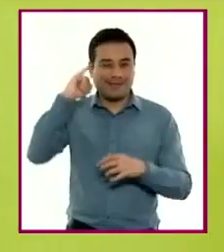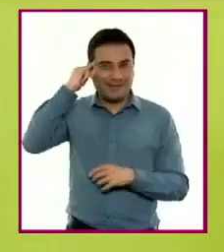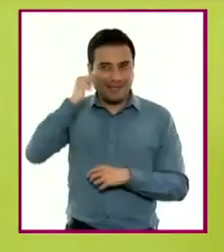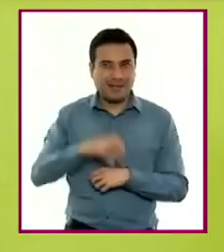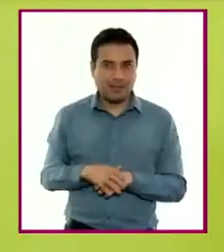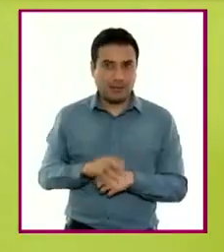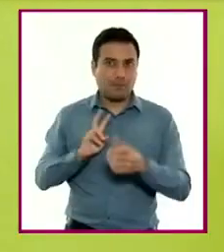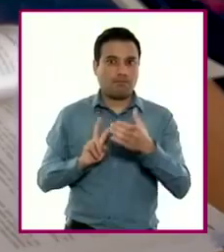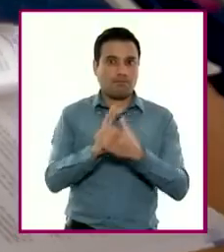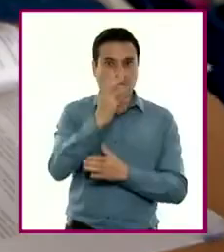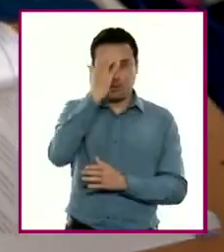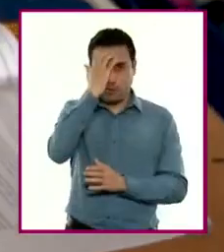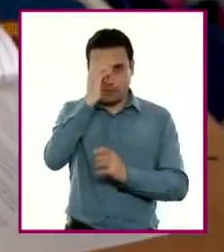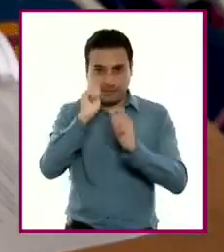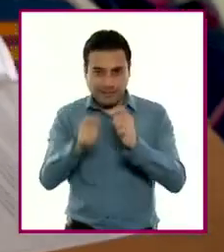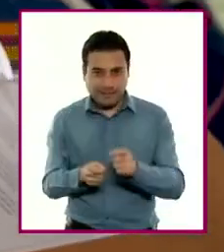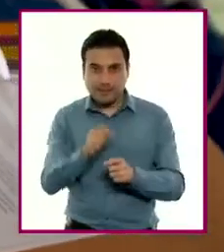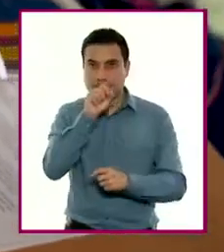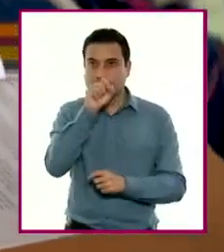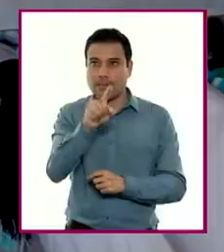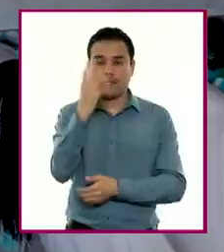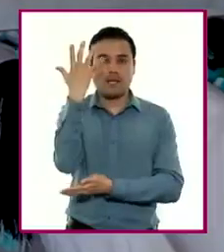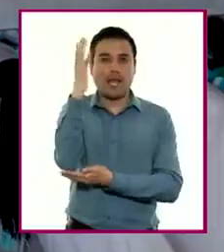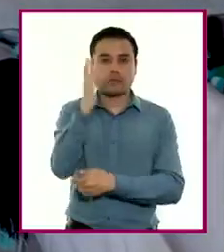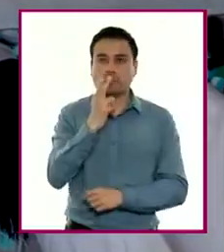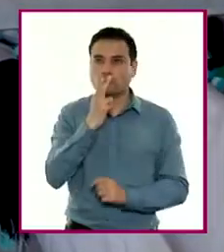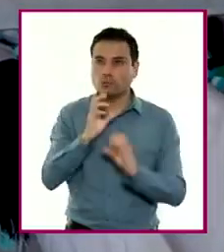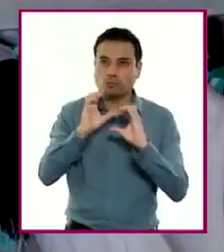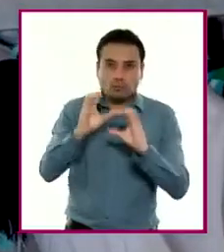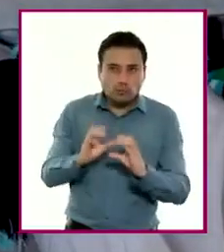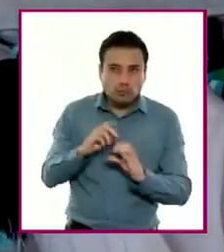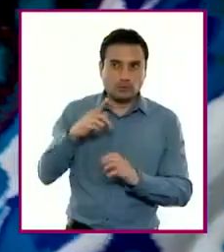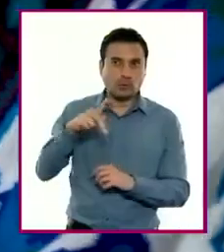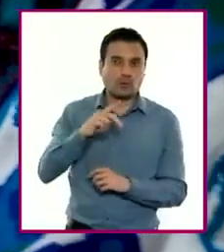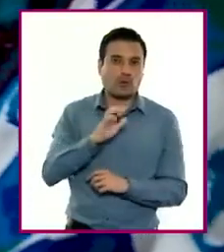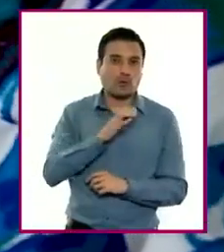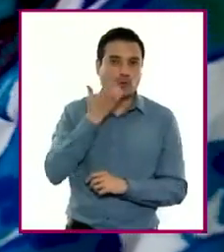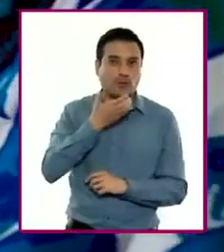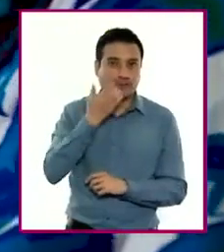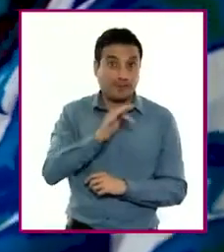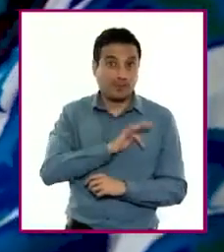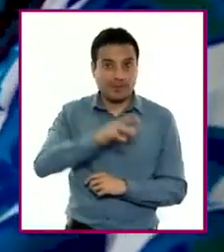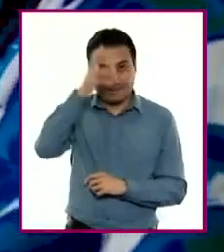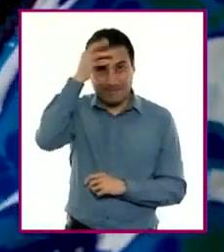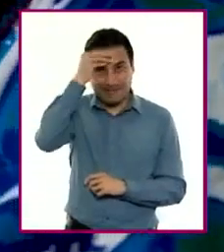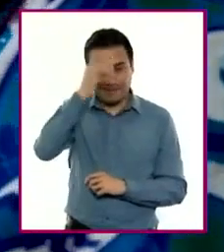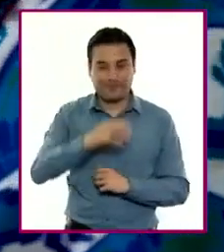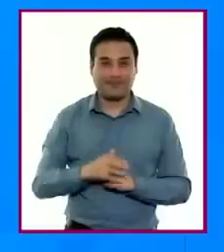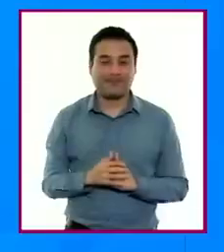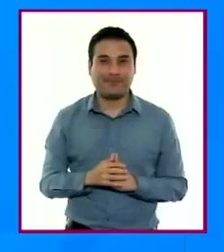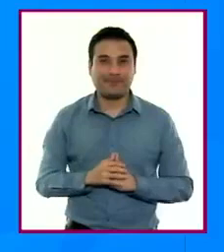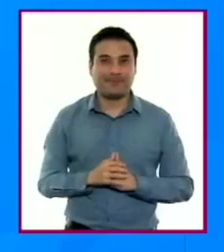herbolaria o la conservación de los bosques y selvas a partir de prácticas ancestrales, entre otros.